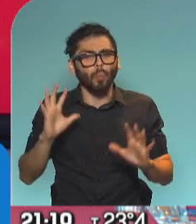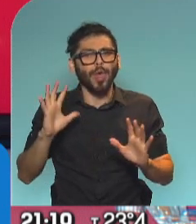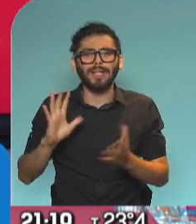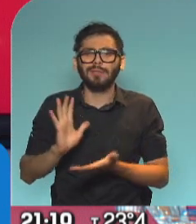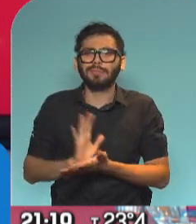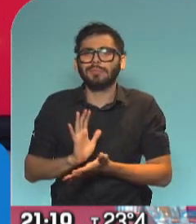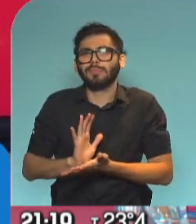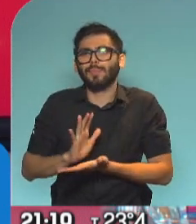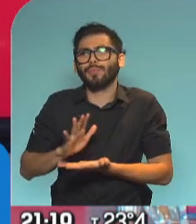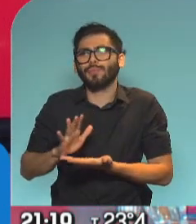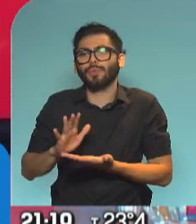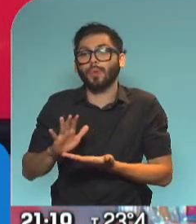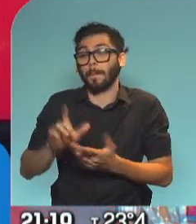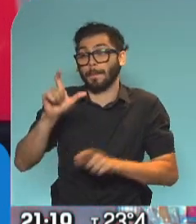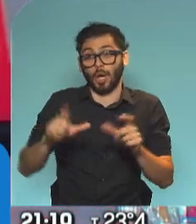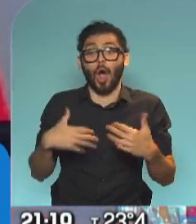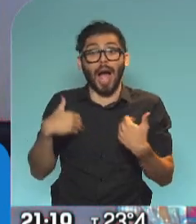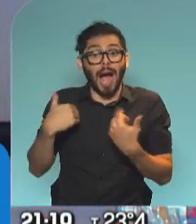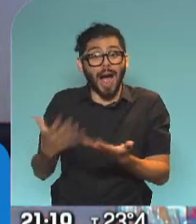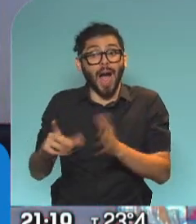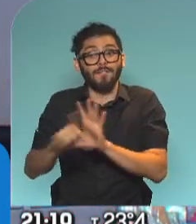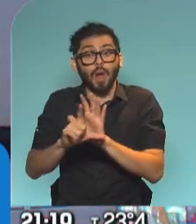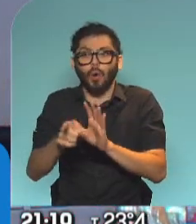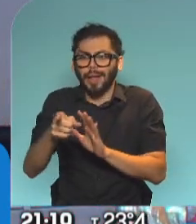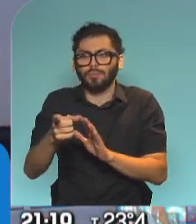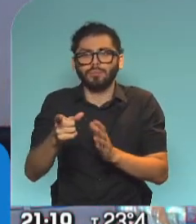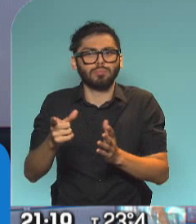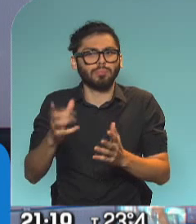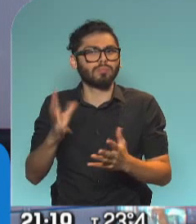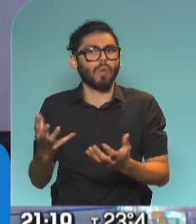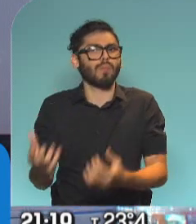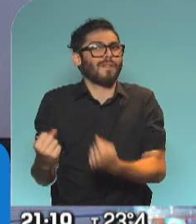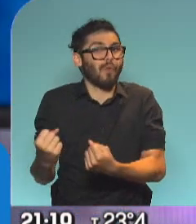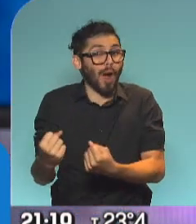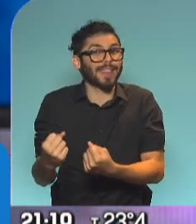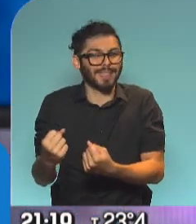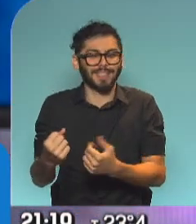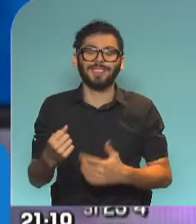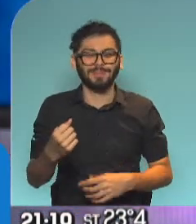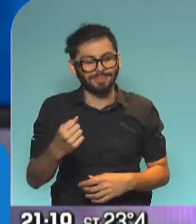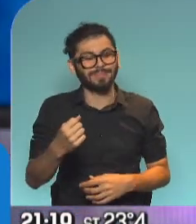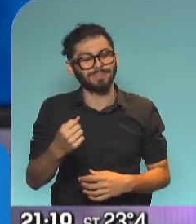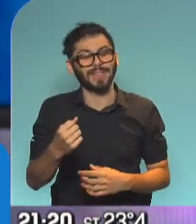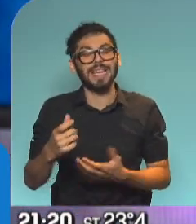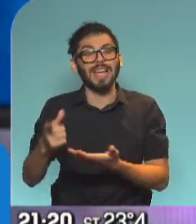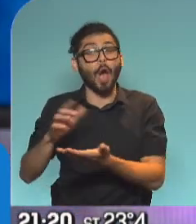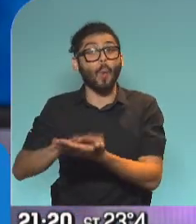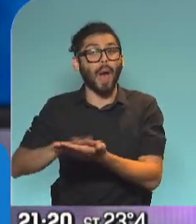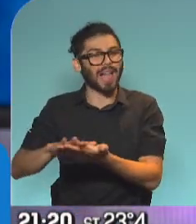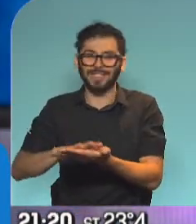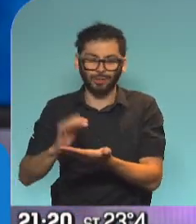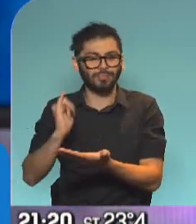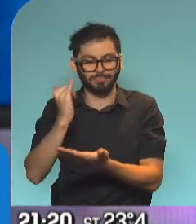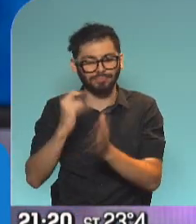para la cual aquellos que están a favor de este proyecto se hagan fuertes. Sí, la base y también la base que estuvo presente en